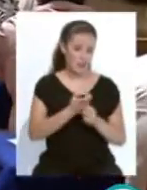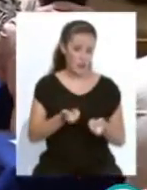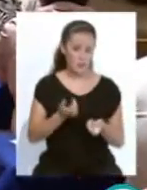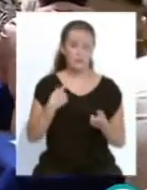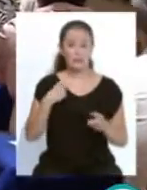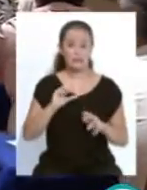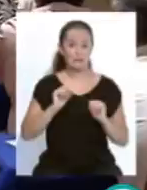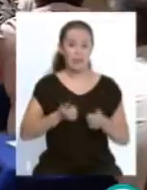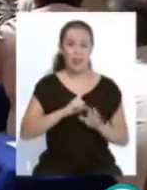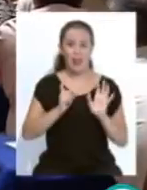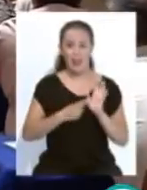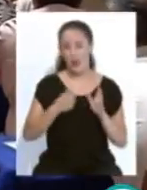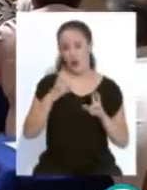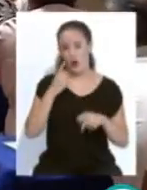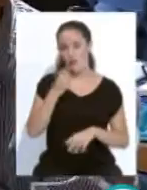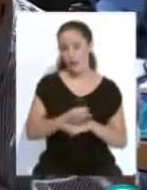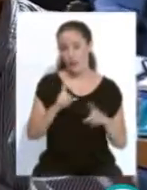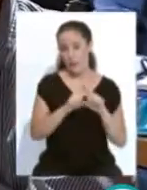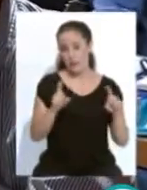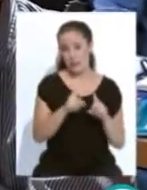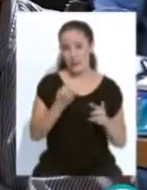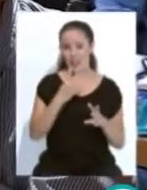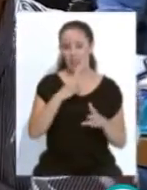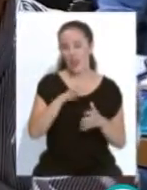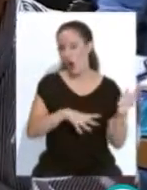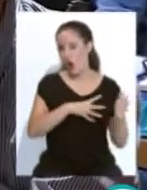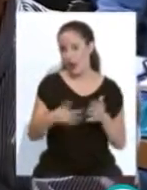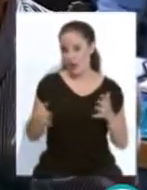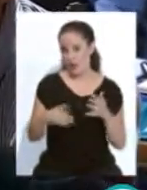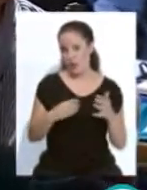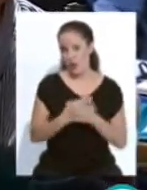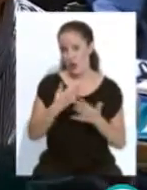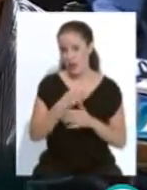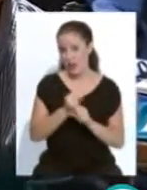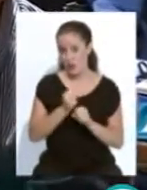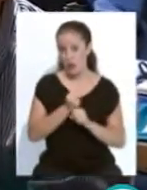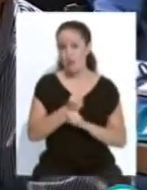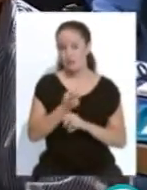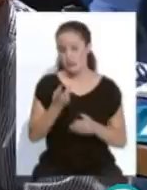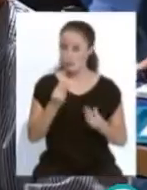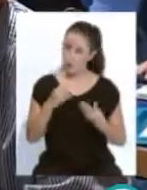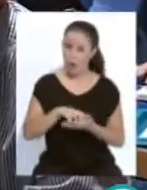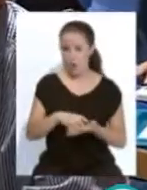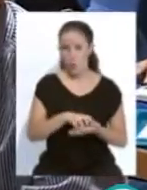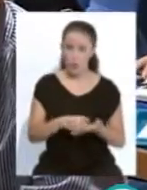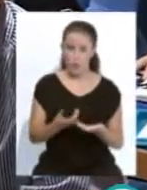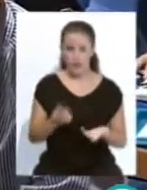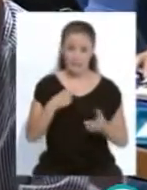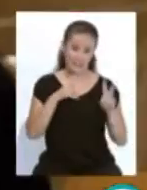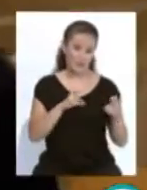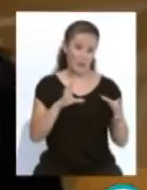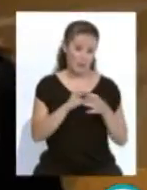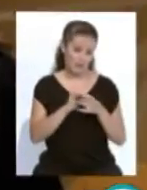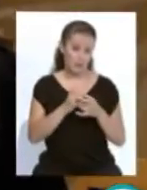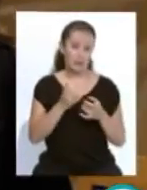vigor la obligación de las empresas de garantizar el registro diario de la jornada laboral, son muchas las dudas suscitadas en torno a este tema.